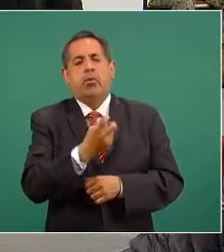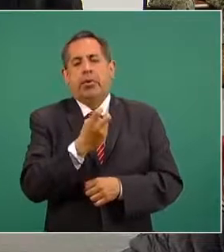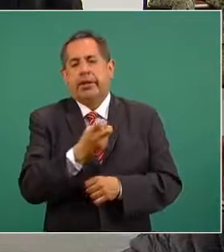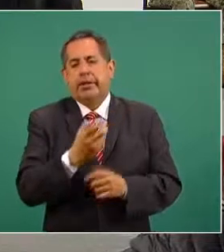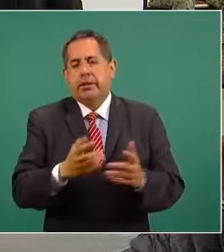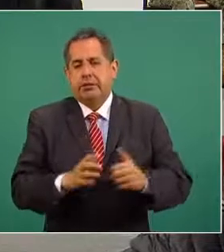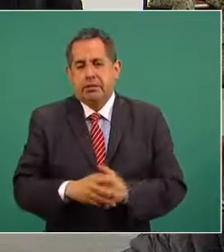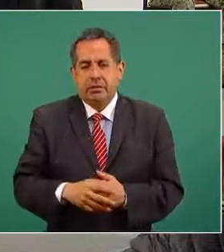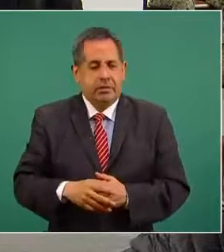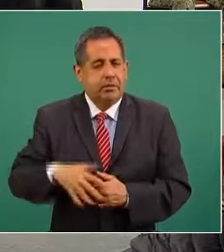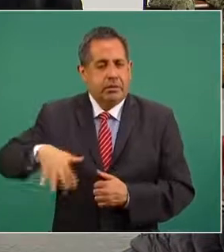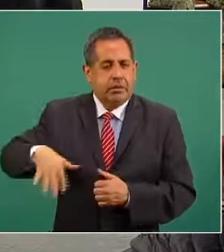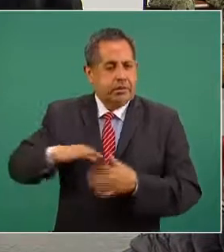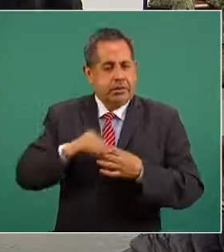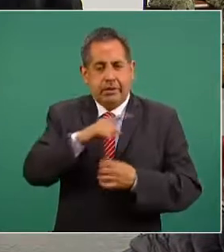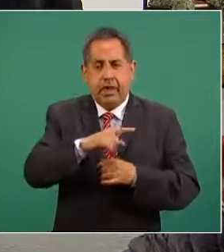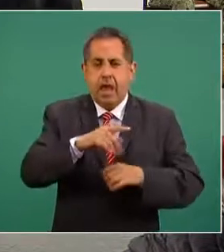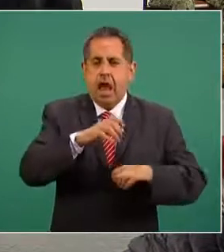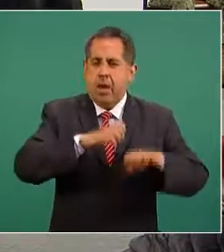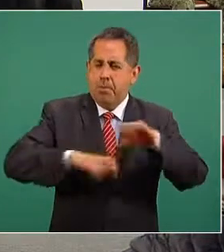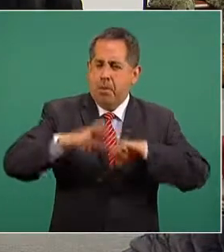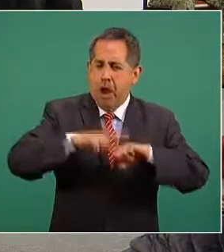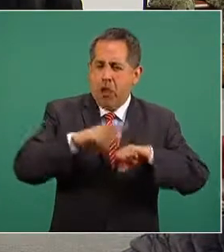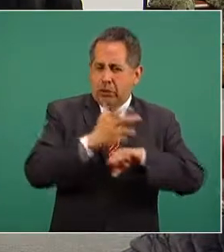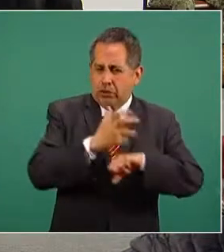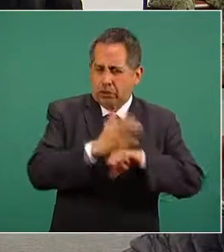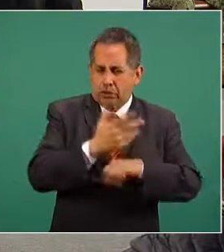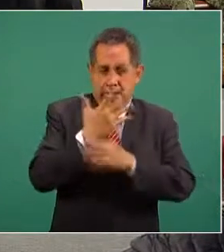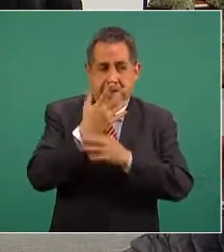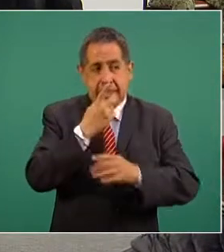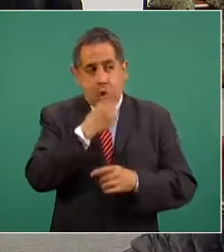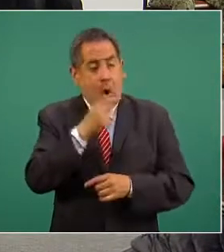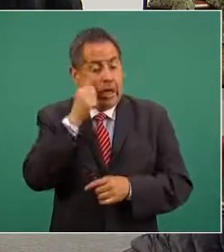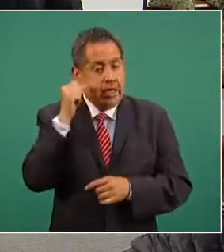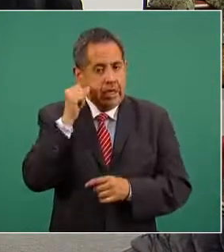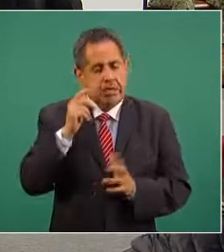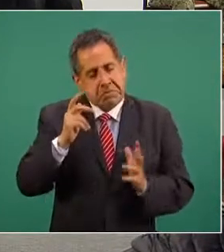mencionaba el embajador de Estados Unidos precisamente ayer,